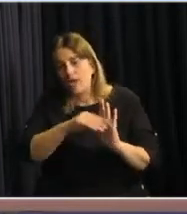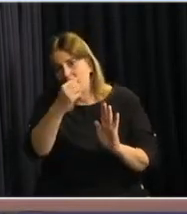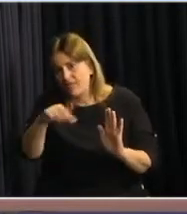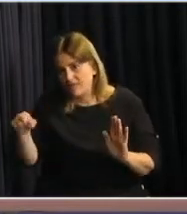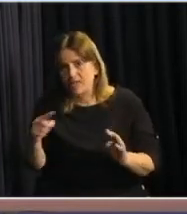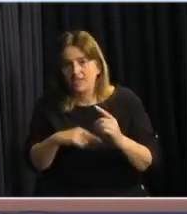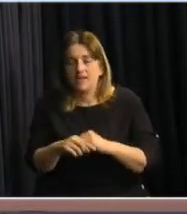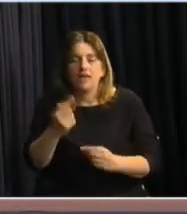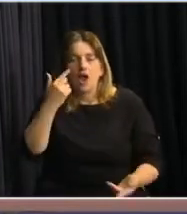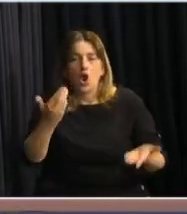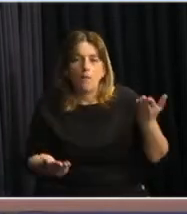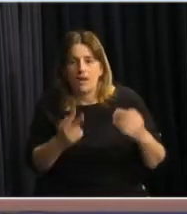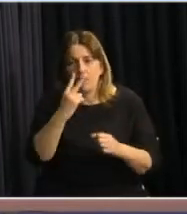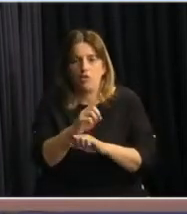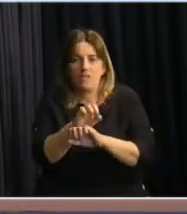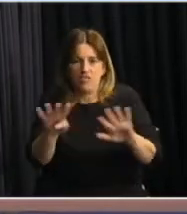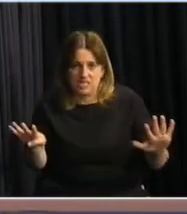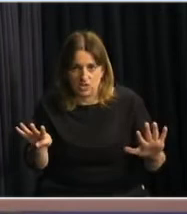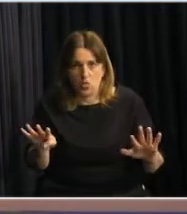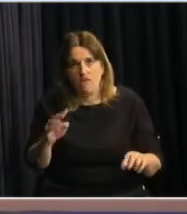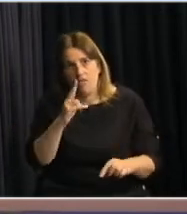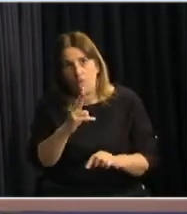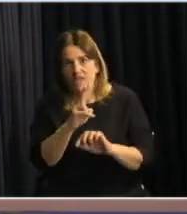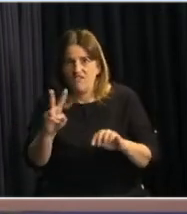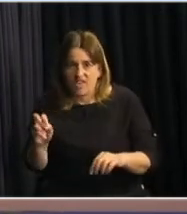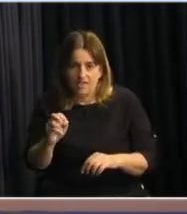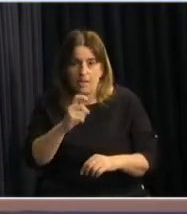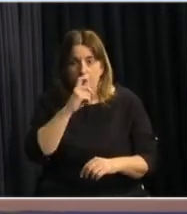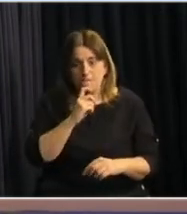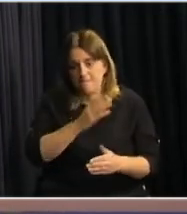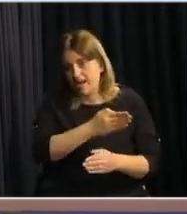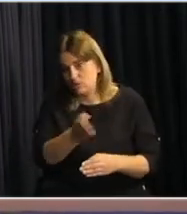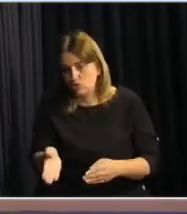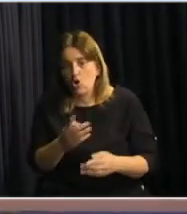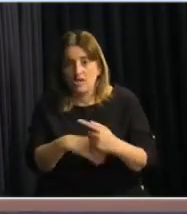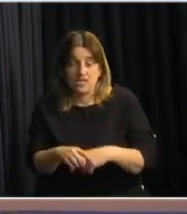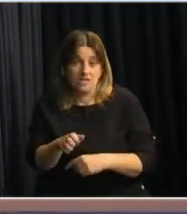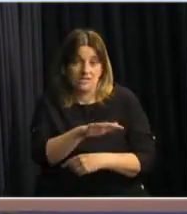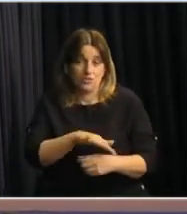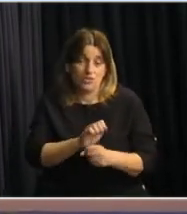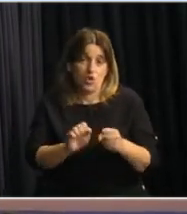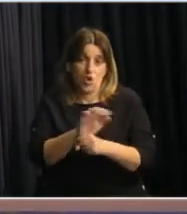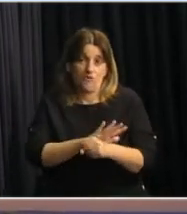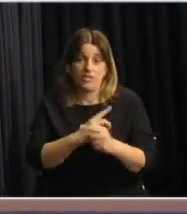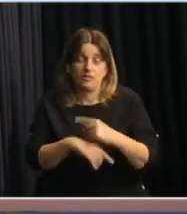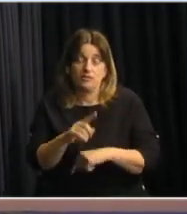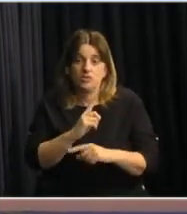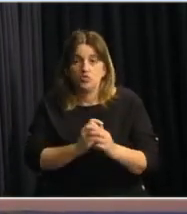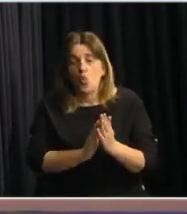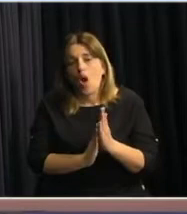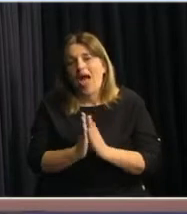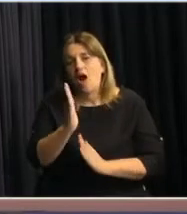2019 con la 2020, estoy pensando de marzo en adelante, ya en situación COVID, bueno, el aumento